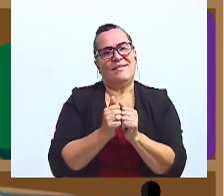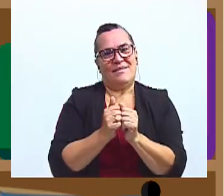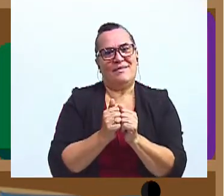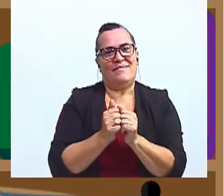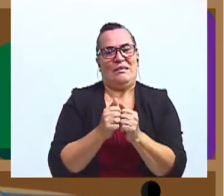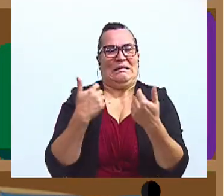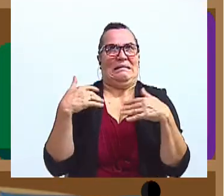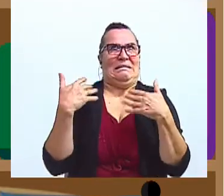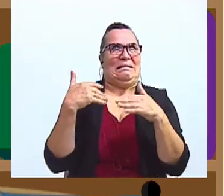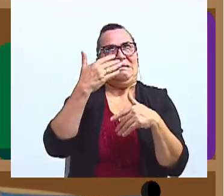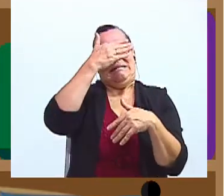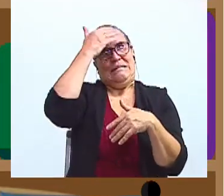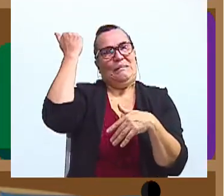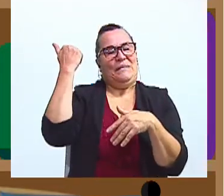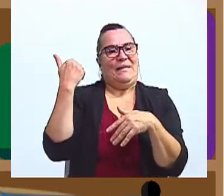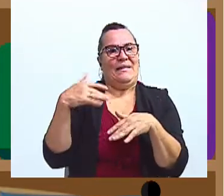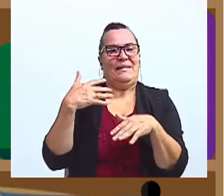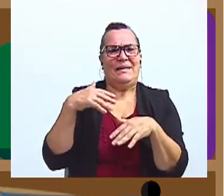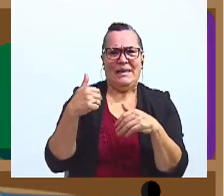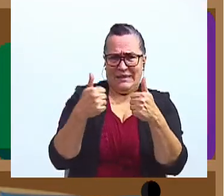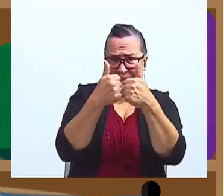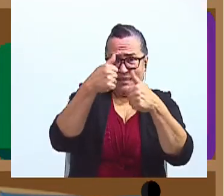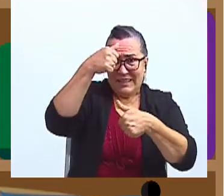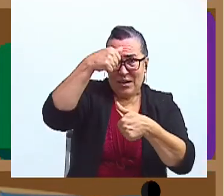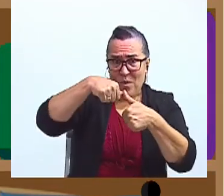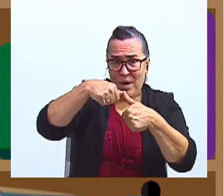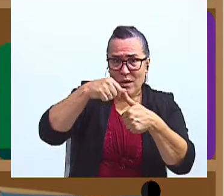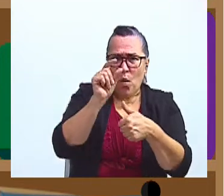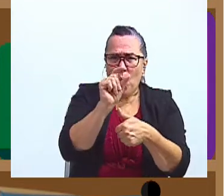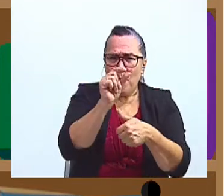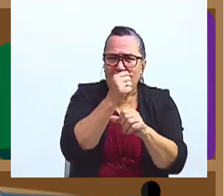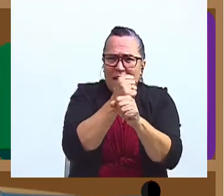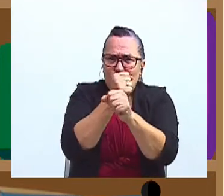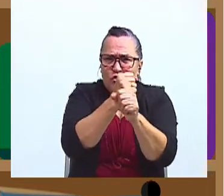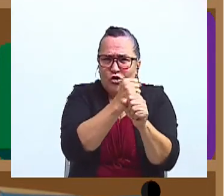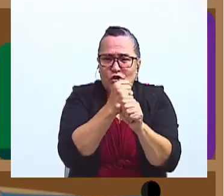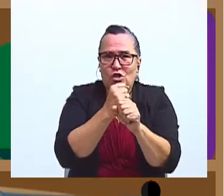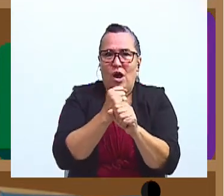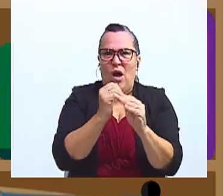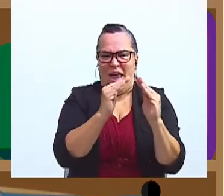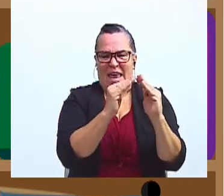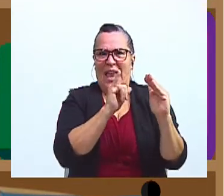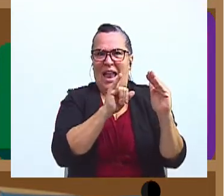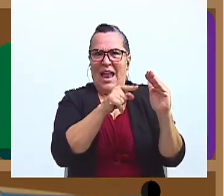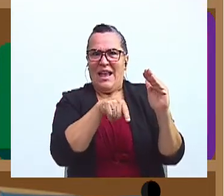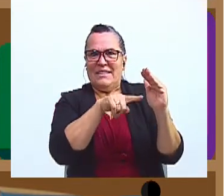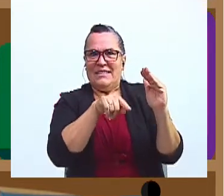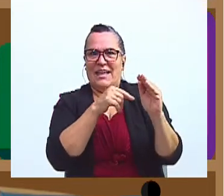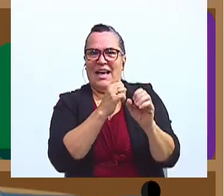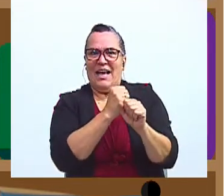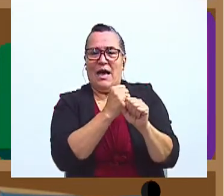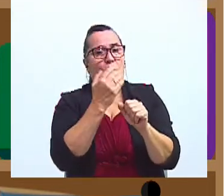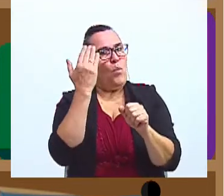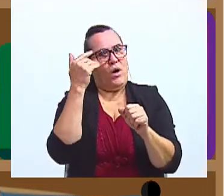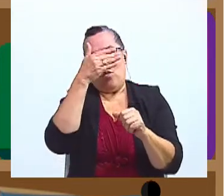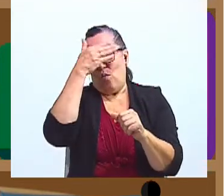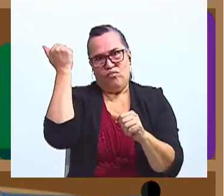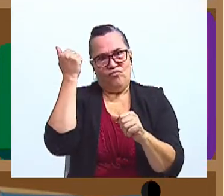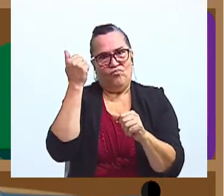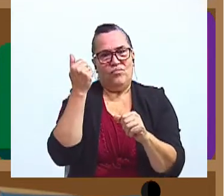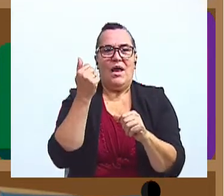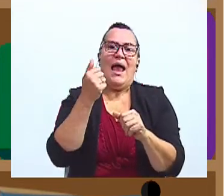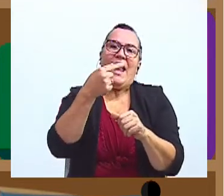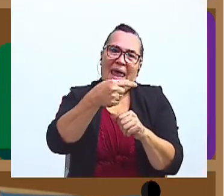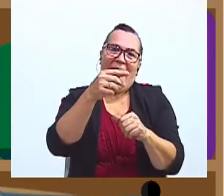Me iba a brincar el desafío. Casi se me olvida. ¿Se acuerdan del desafío? Es un pequeño trabajo que realizamos en casa. Sí, porque no pueden olvidar hacer la